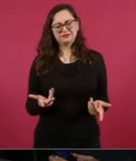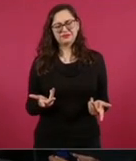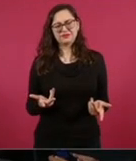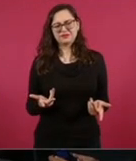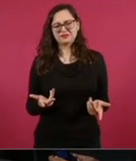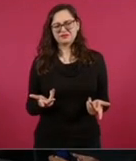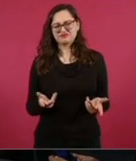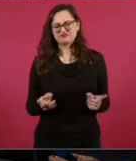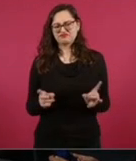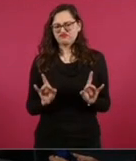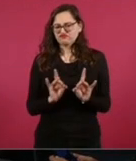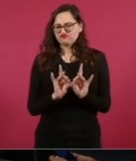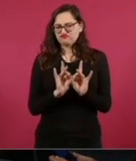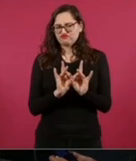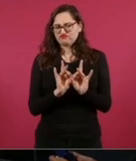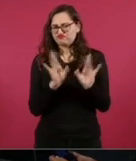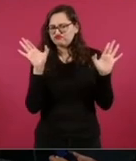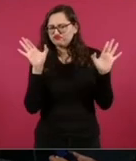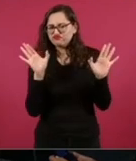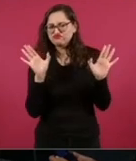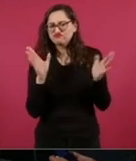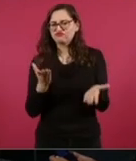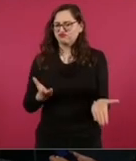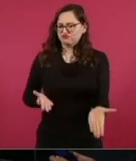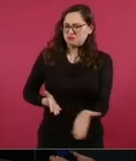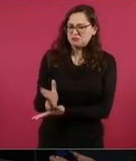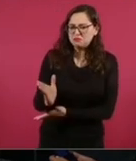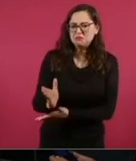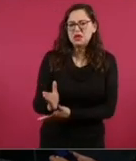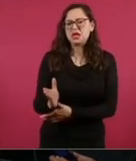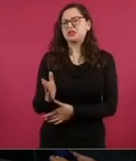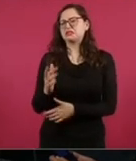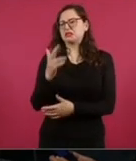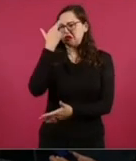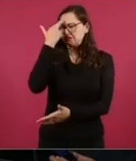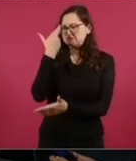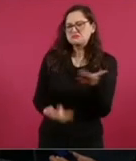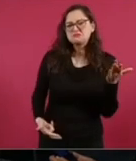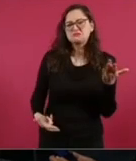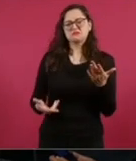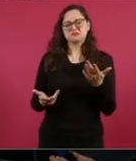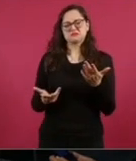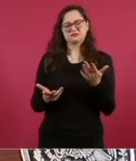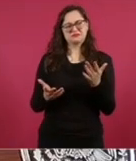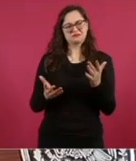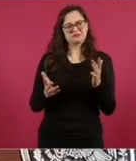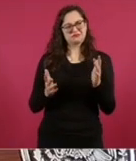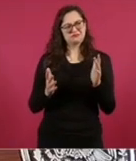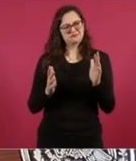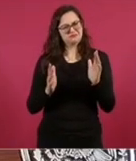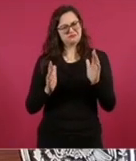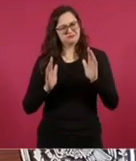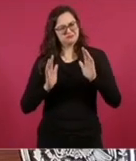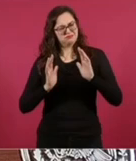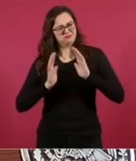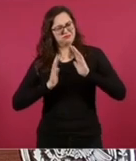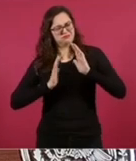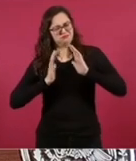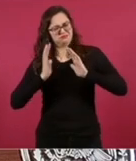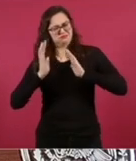actos de falta de respeto a nuestra